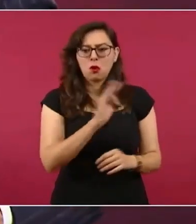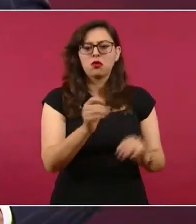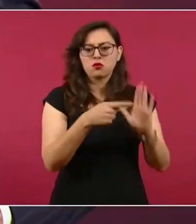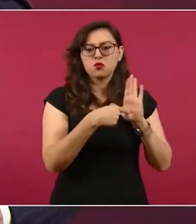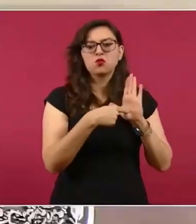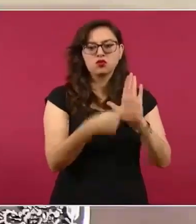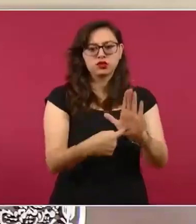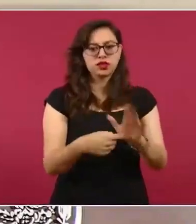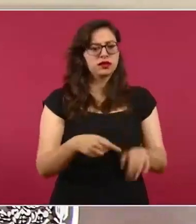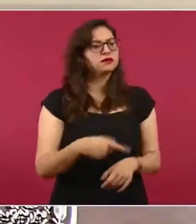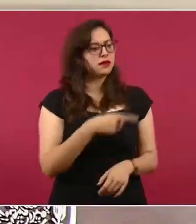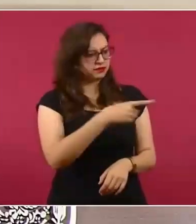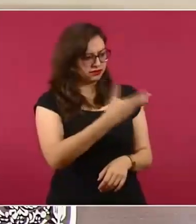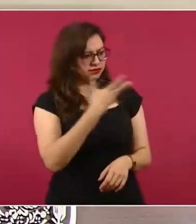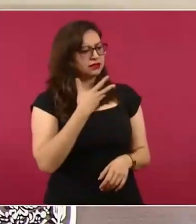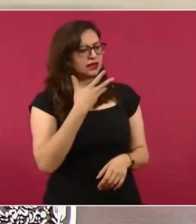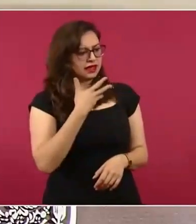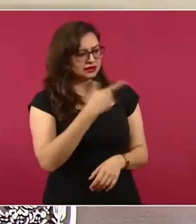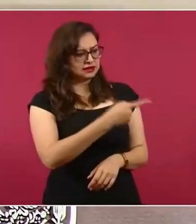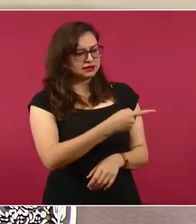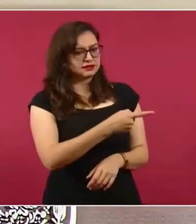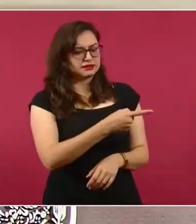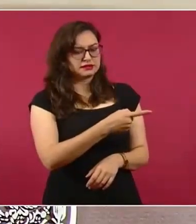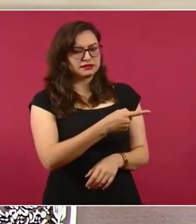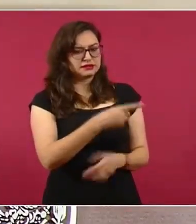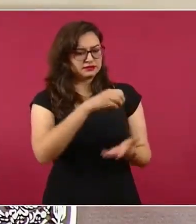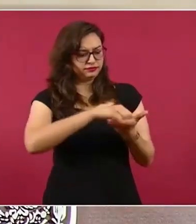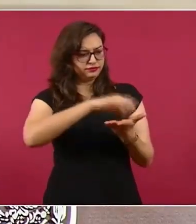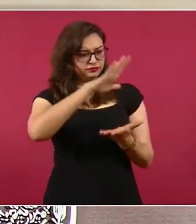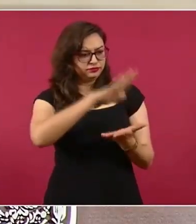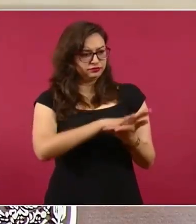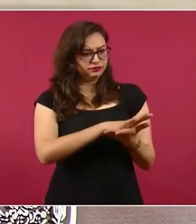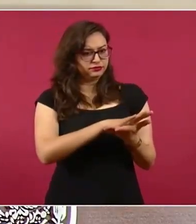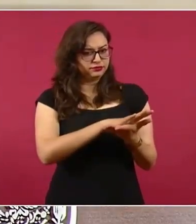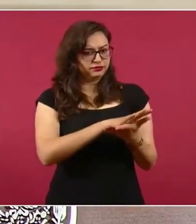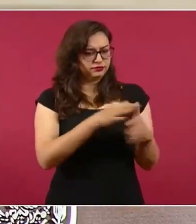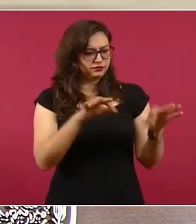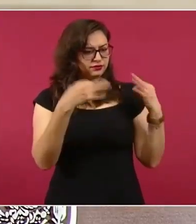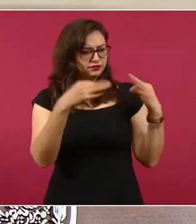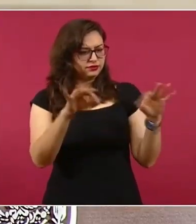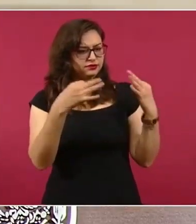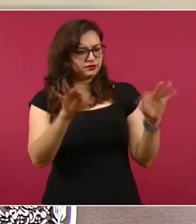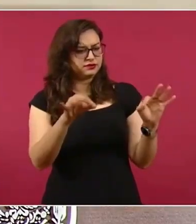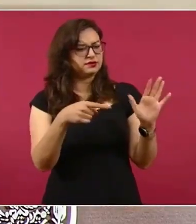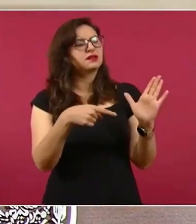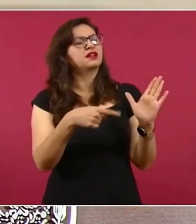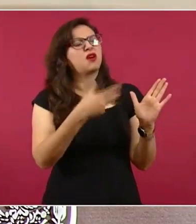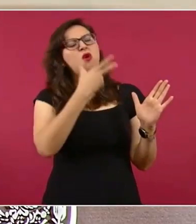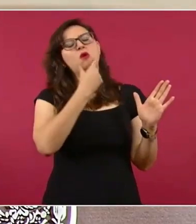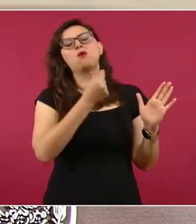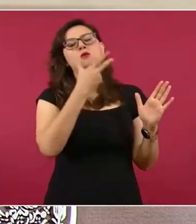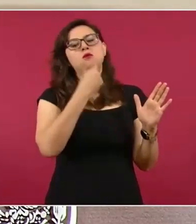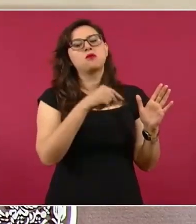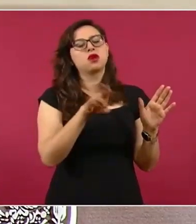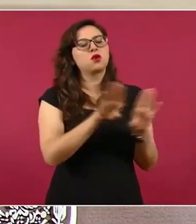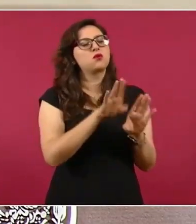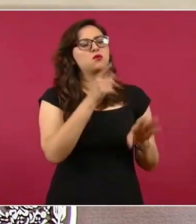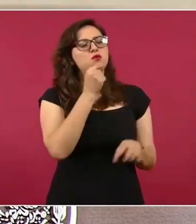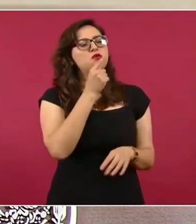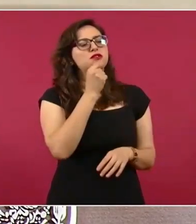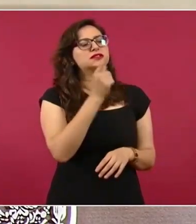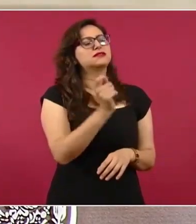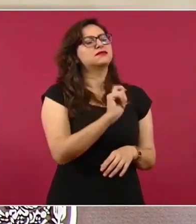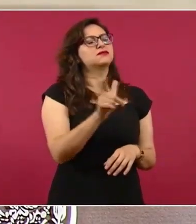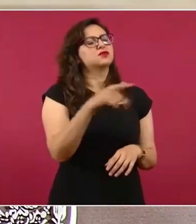¿No tienes ahí el reporte? ¿Cómo se llamaba este policía